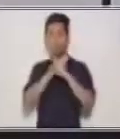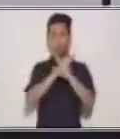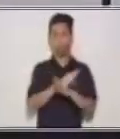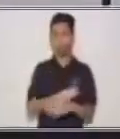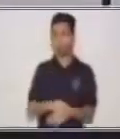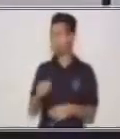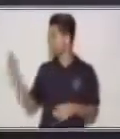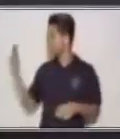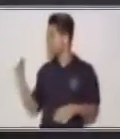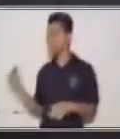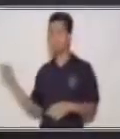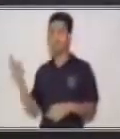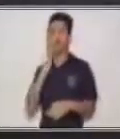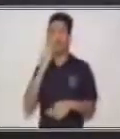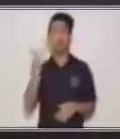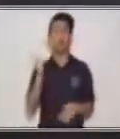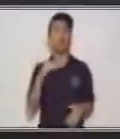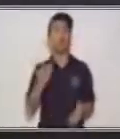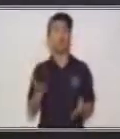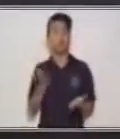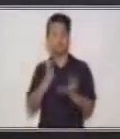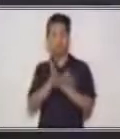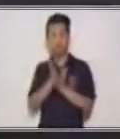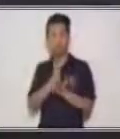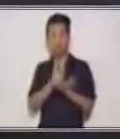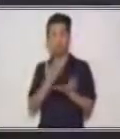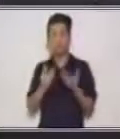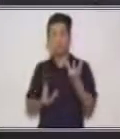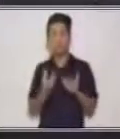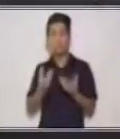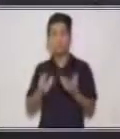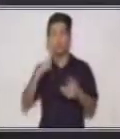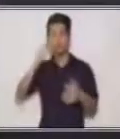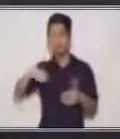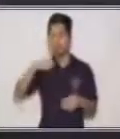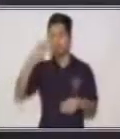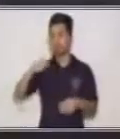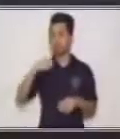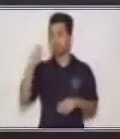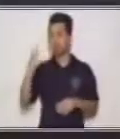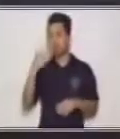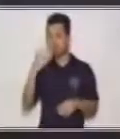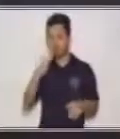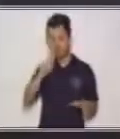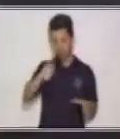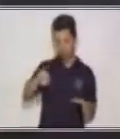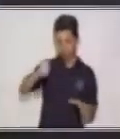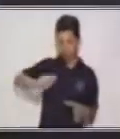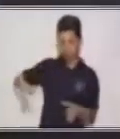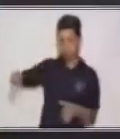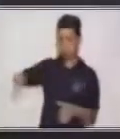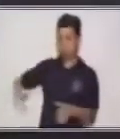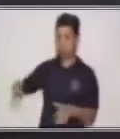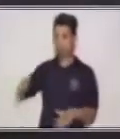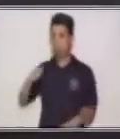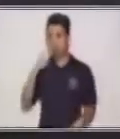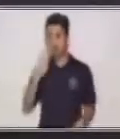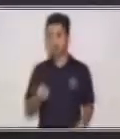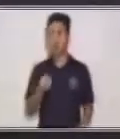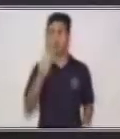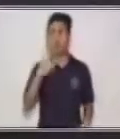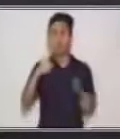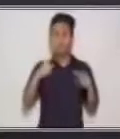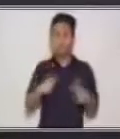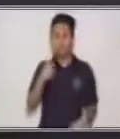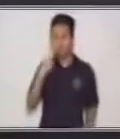Muy bien, está cocinando, está haciendo una rica sopa. Y te das cuenta que la va a servir. Contemos cuántos platos hay. Uno,